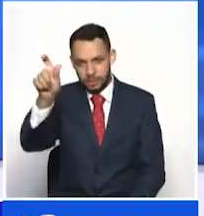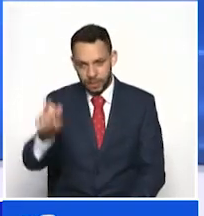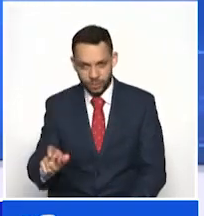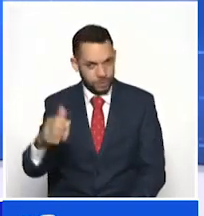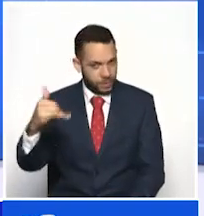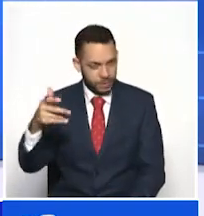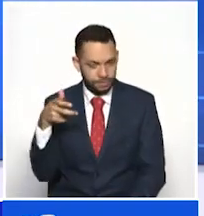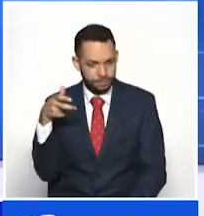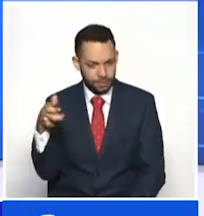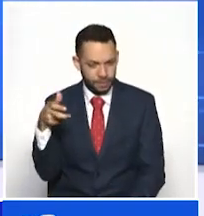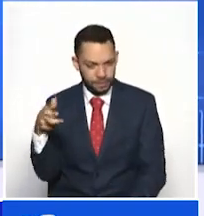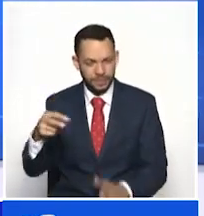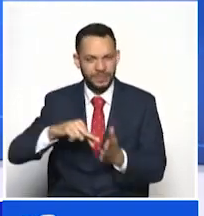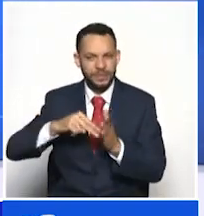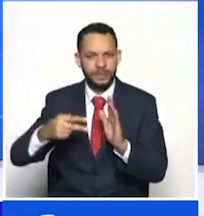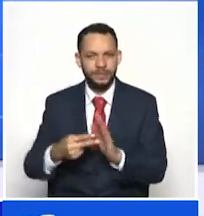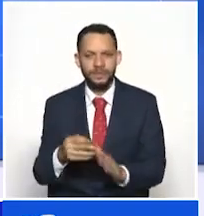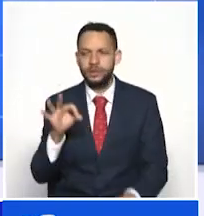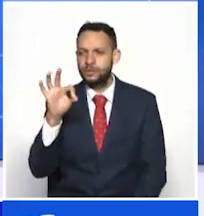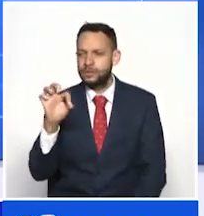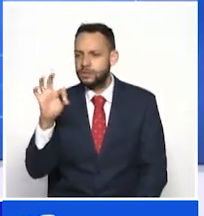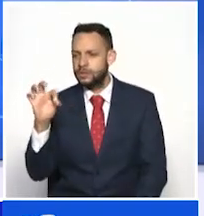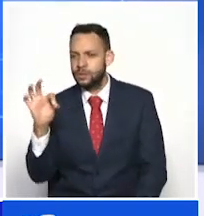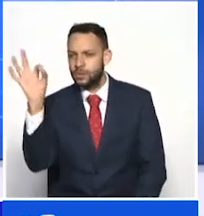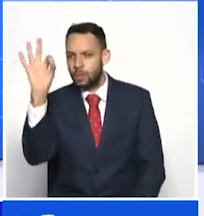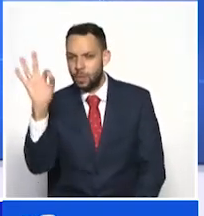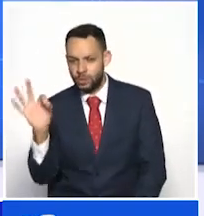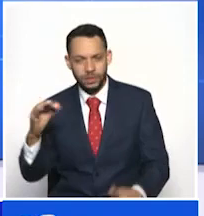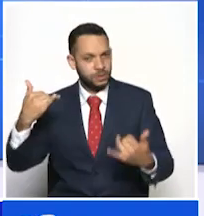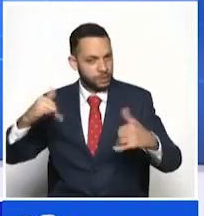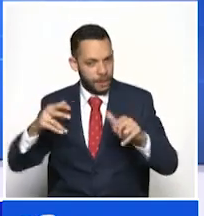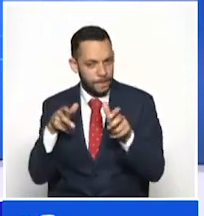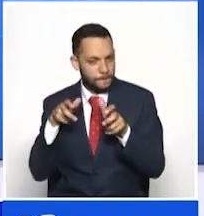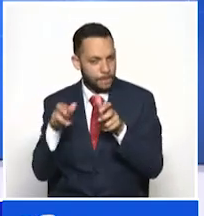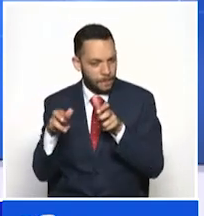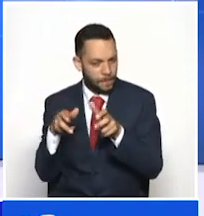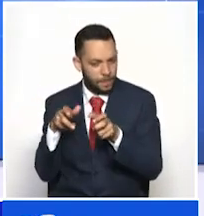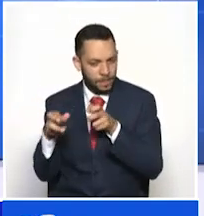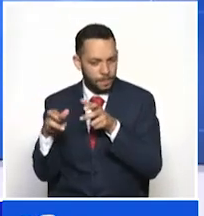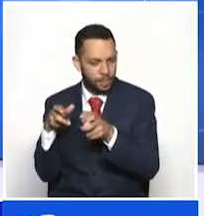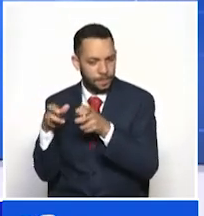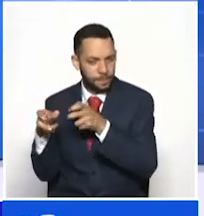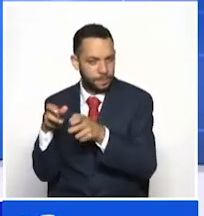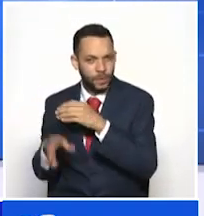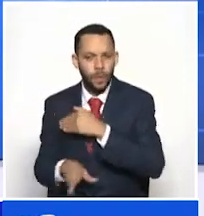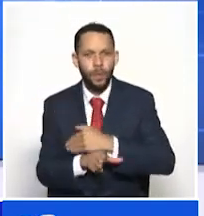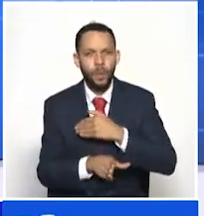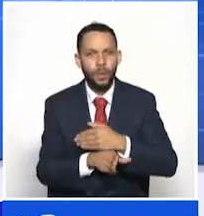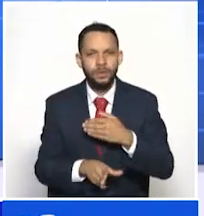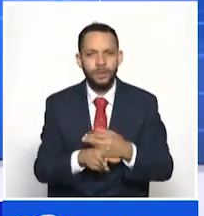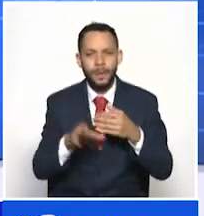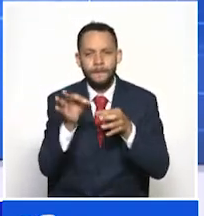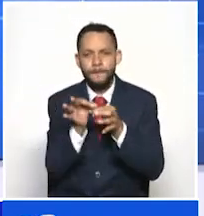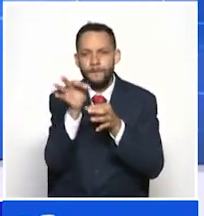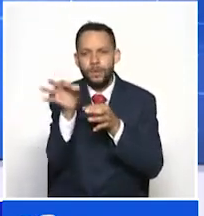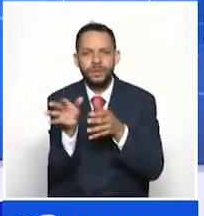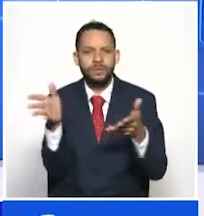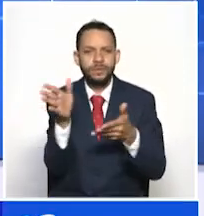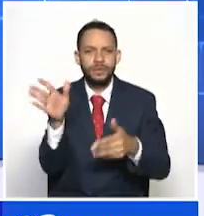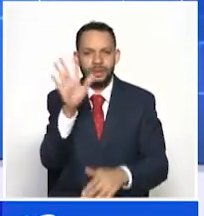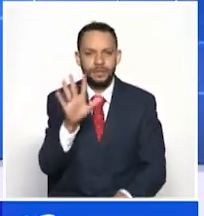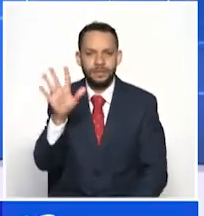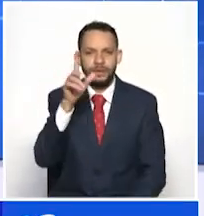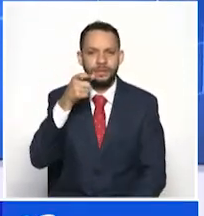% del departamento hasta el momento está vacunado. Pero vamos a ver cuáles son los municipios de Caldas que